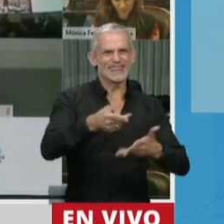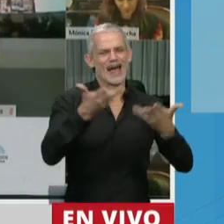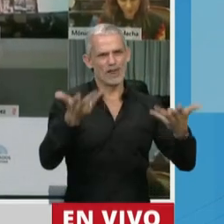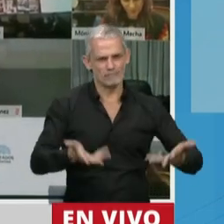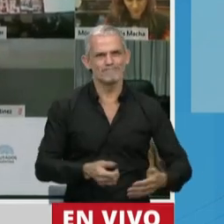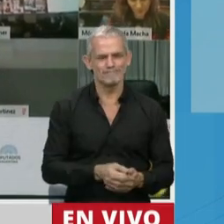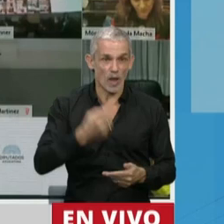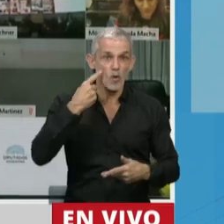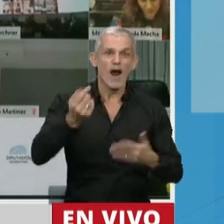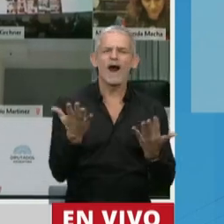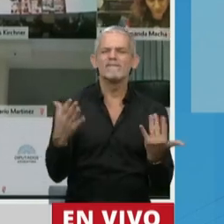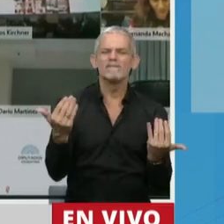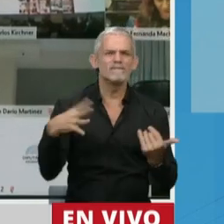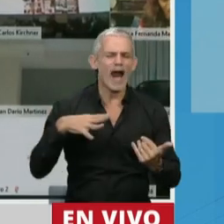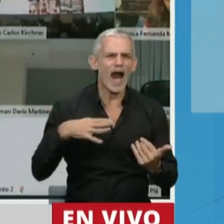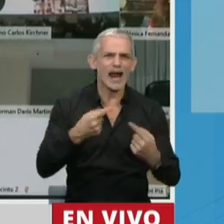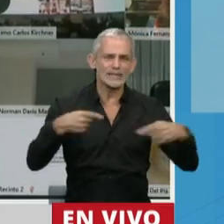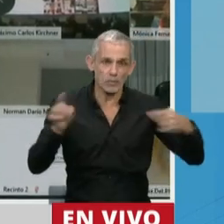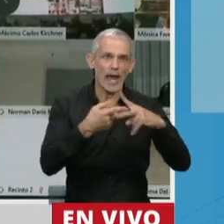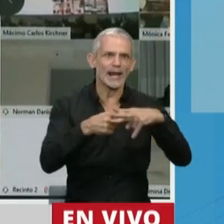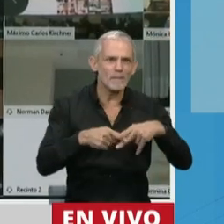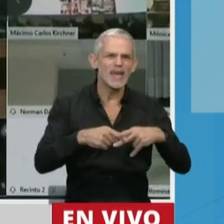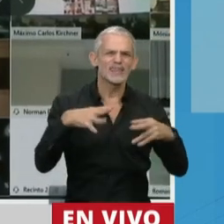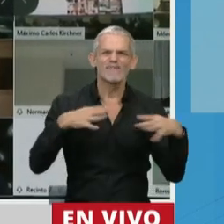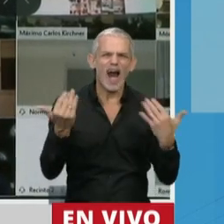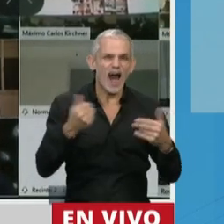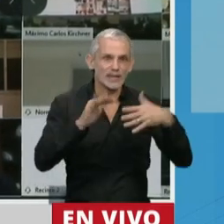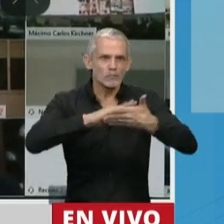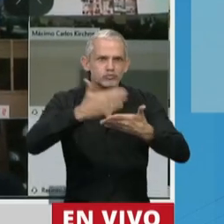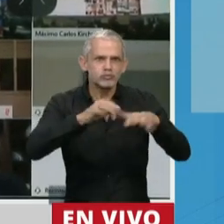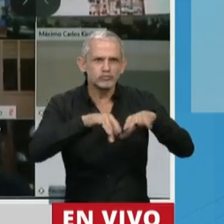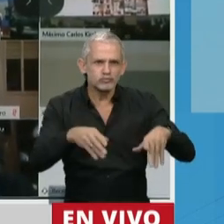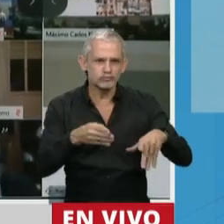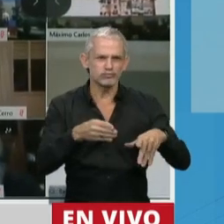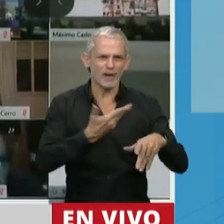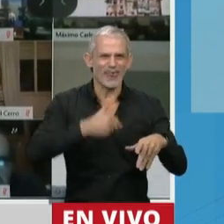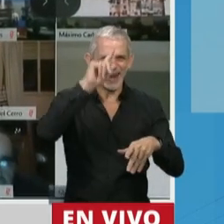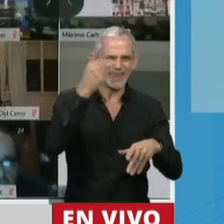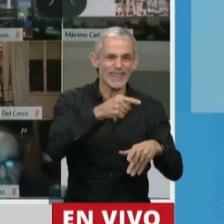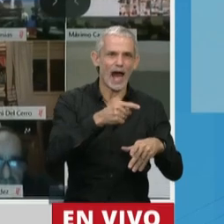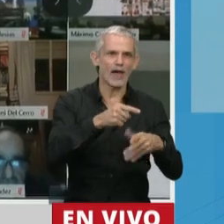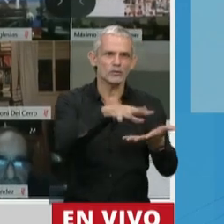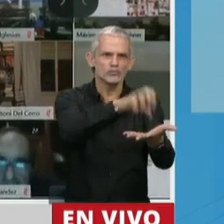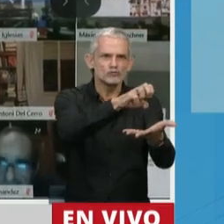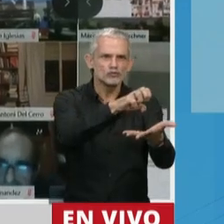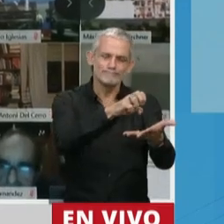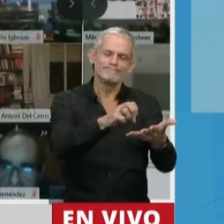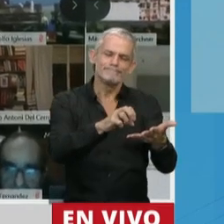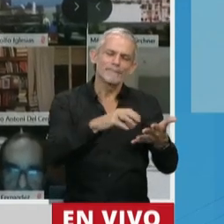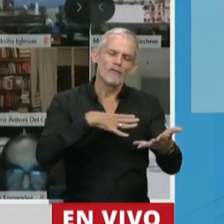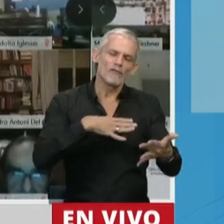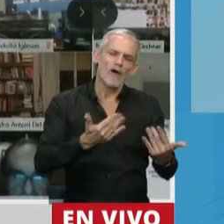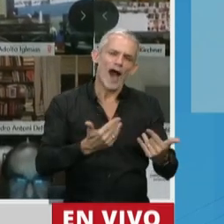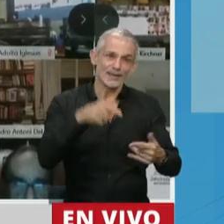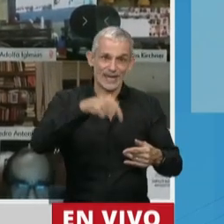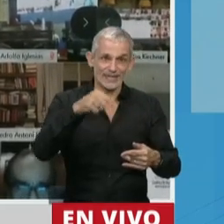todas las faltas que tenemos desde las herramientas informáticas, el servicio del Estado, la digitalización. Y bueno, ya